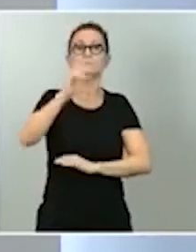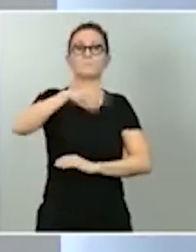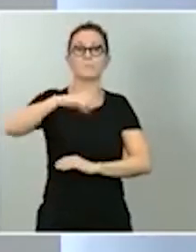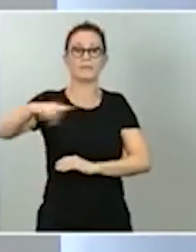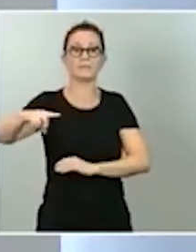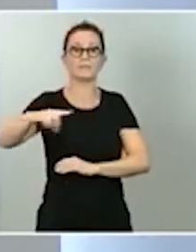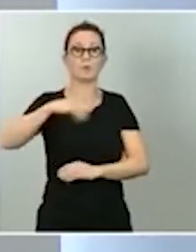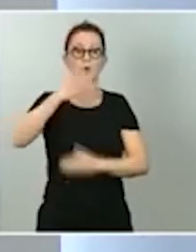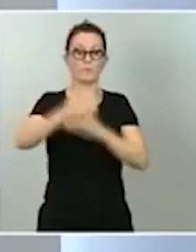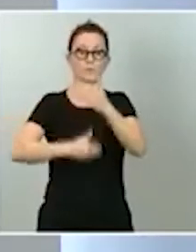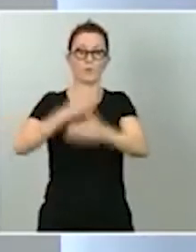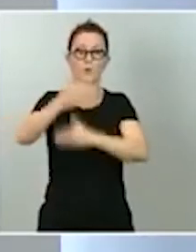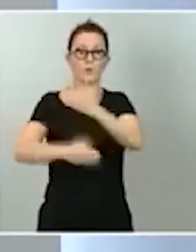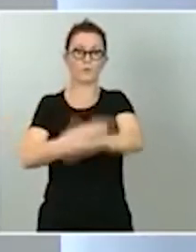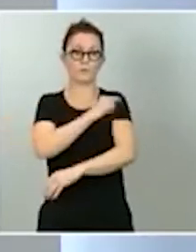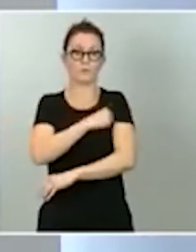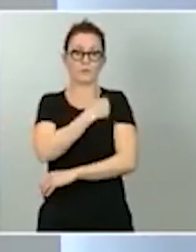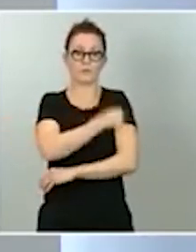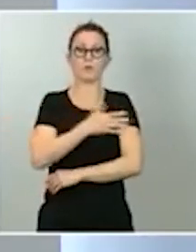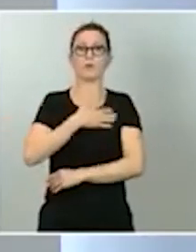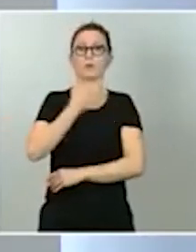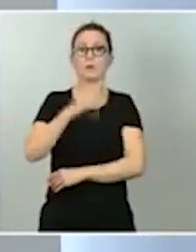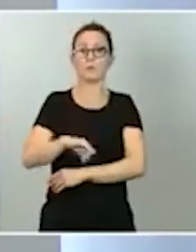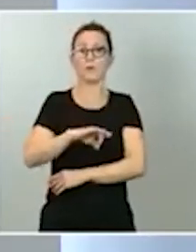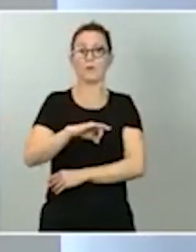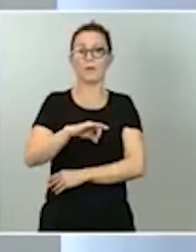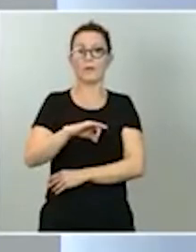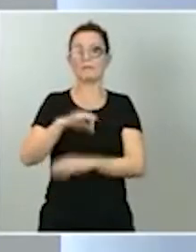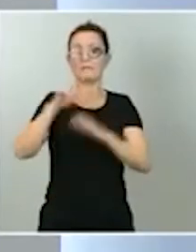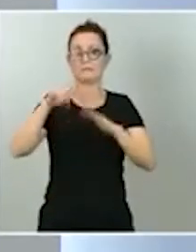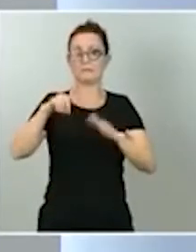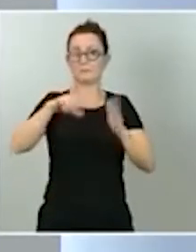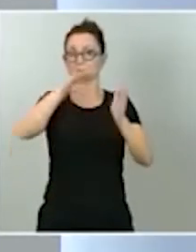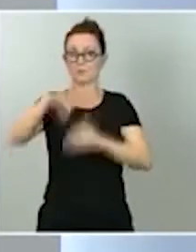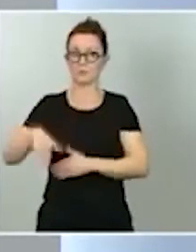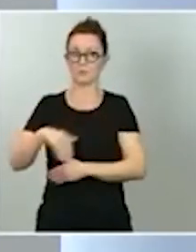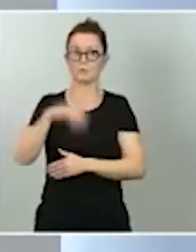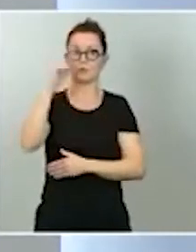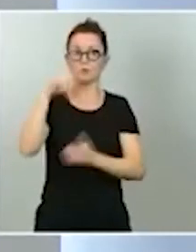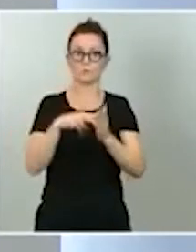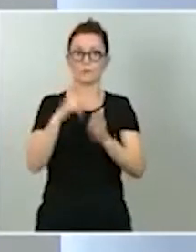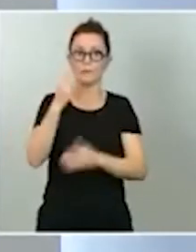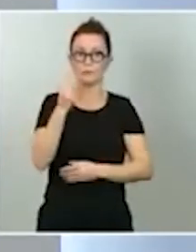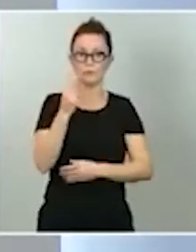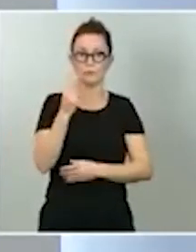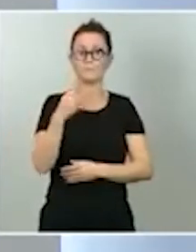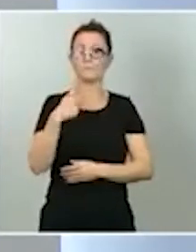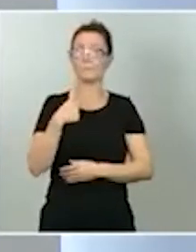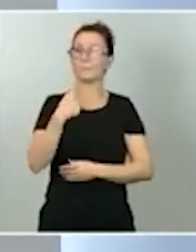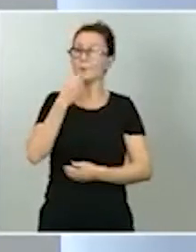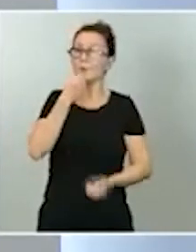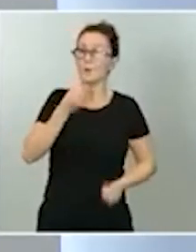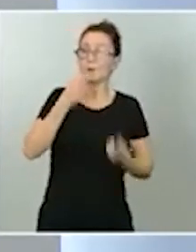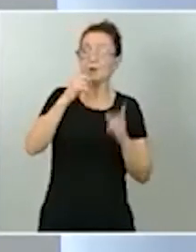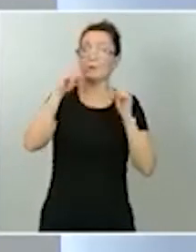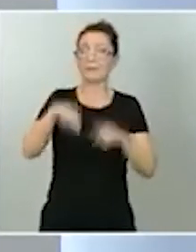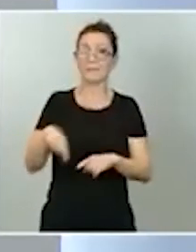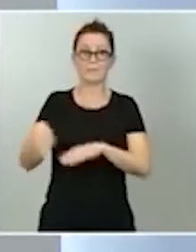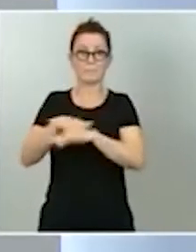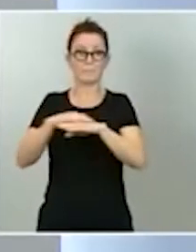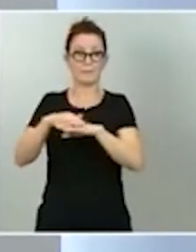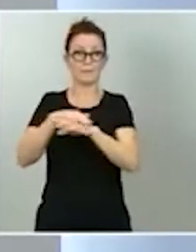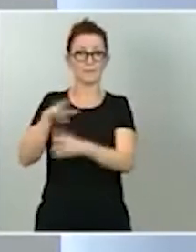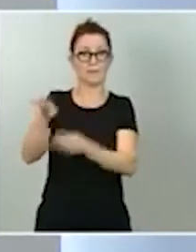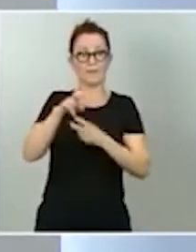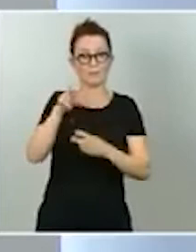la segunda parte de 2021. Como he señalado y como ha reiterado ahora mismo la ministra de Hacienda, lo que sí